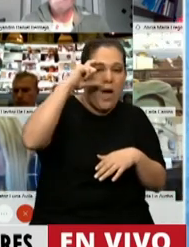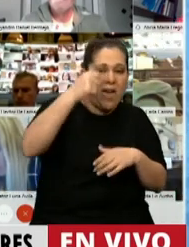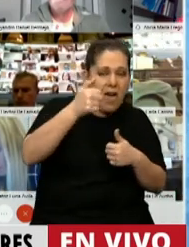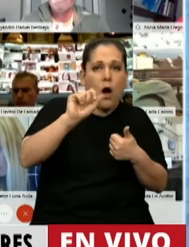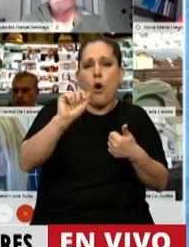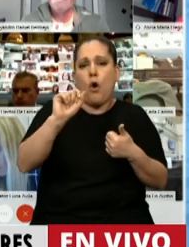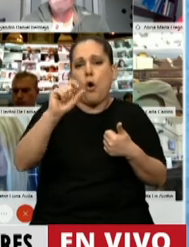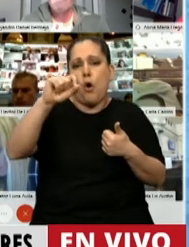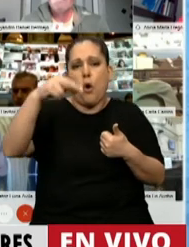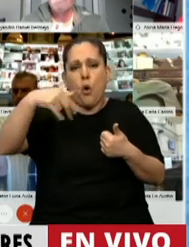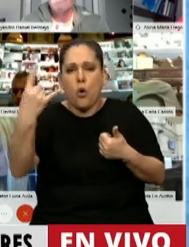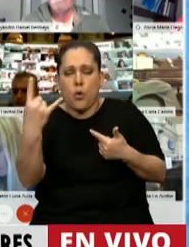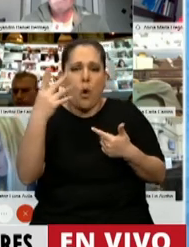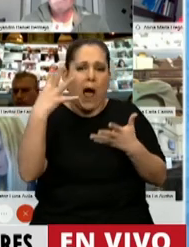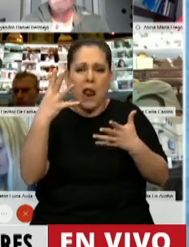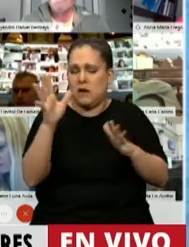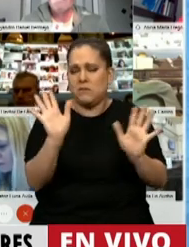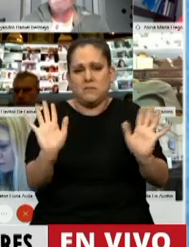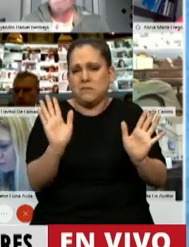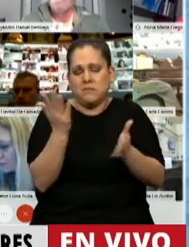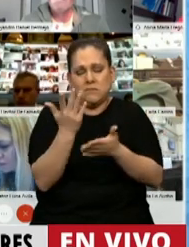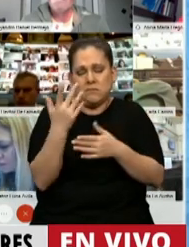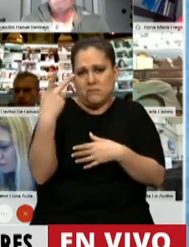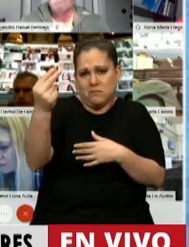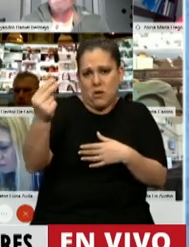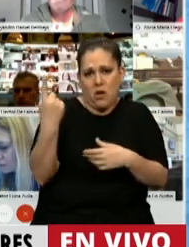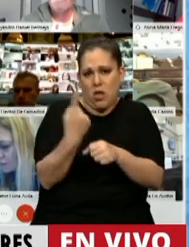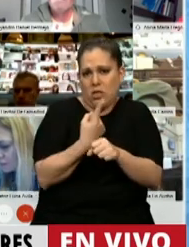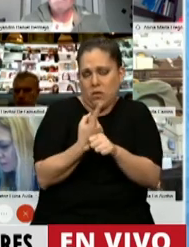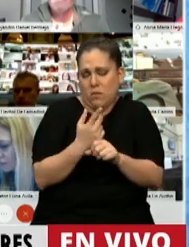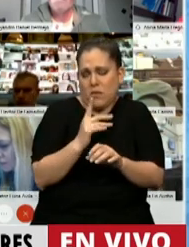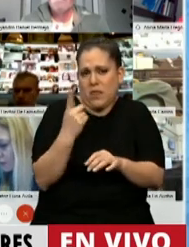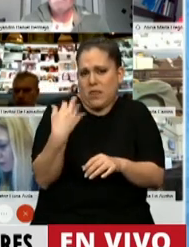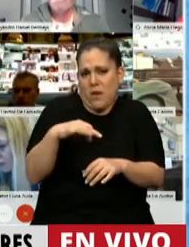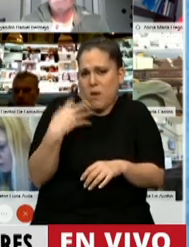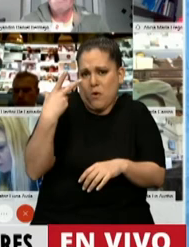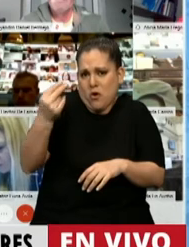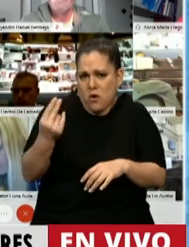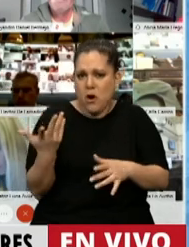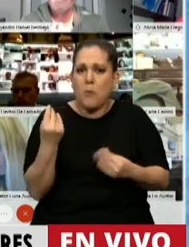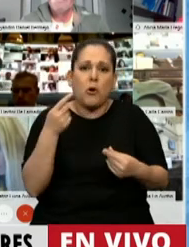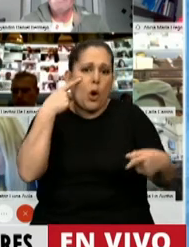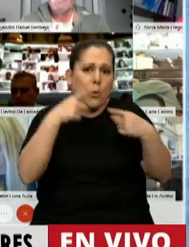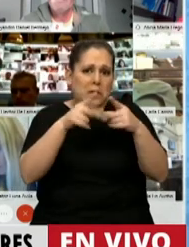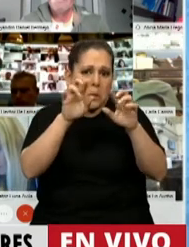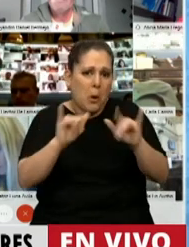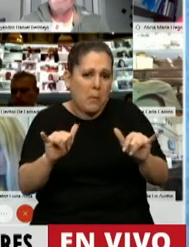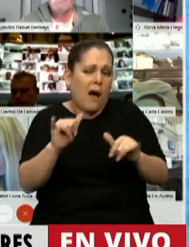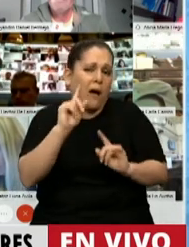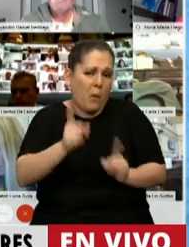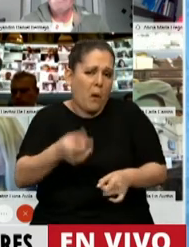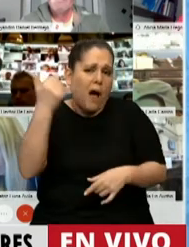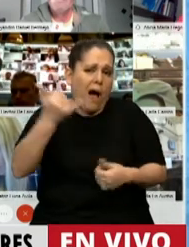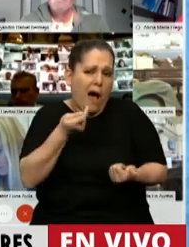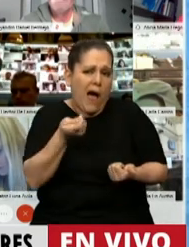ONU. Y en este sentido tenemos que tener claro que la participación en las supuestas misiones de paz no solo han generado asesinatos en su momento